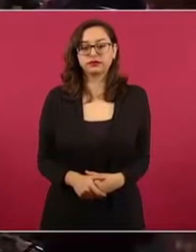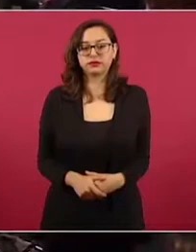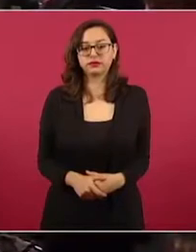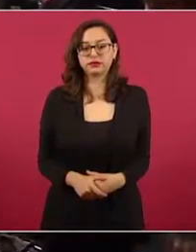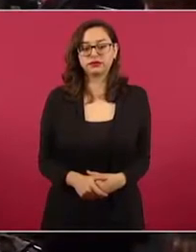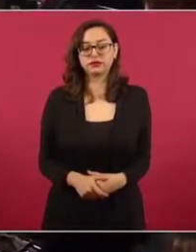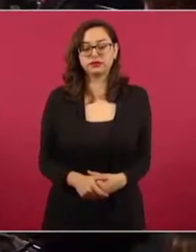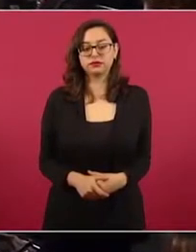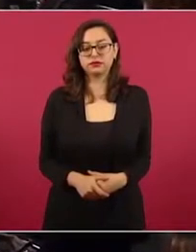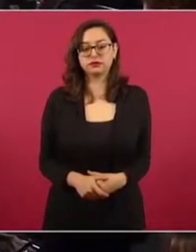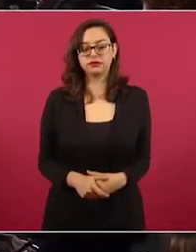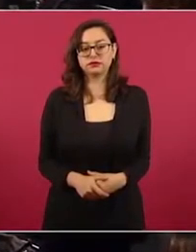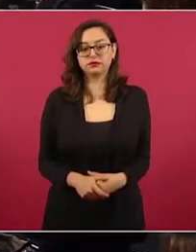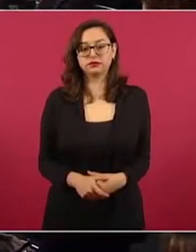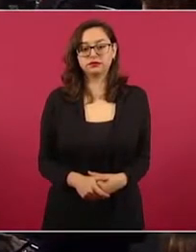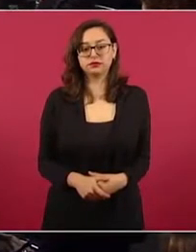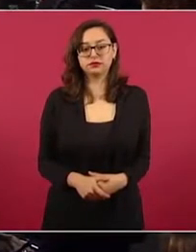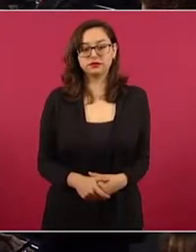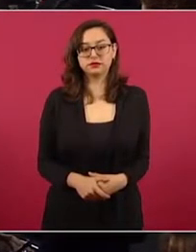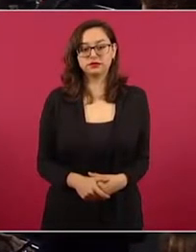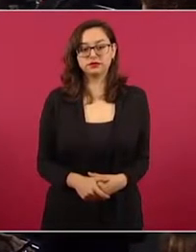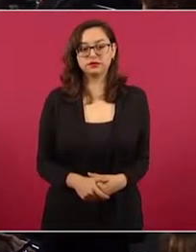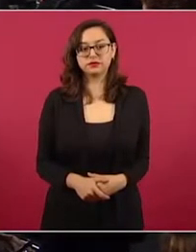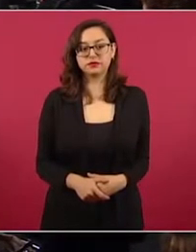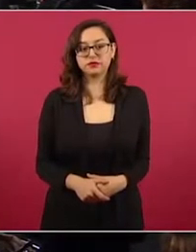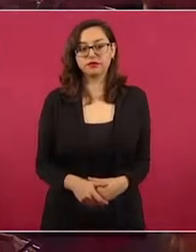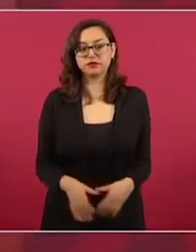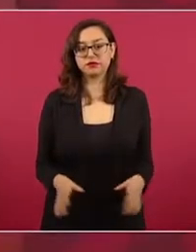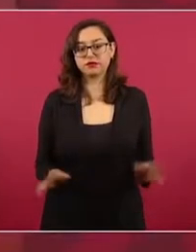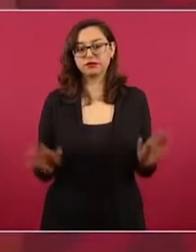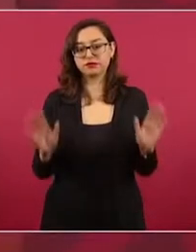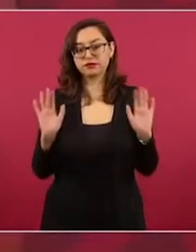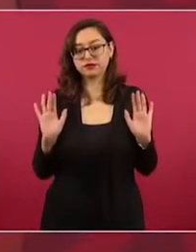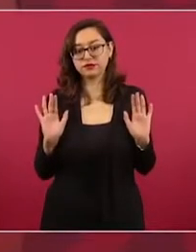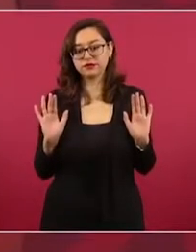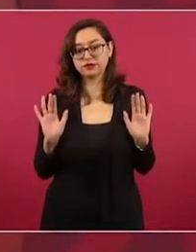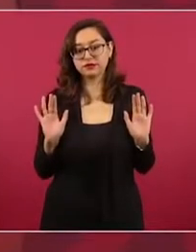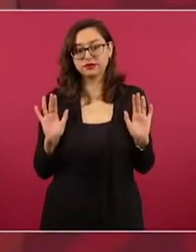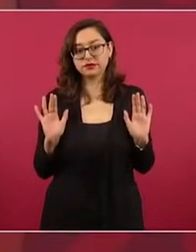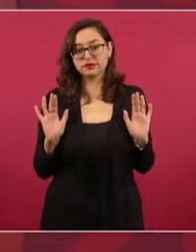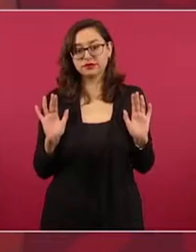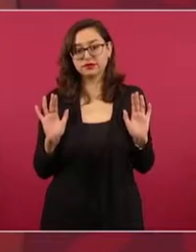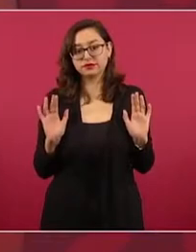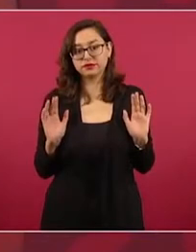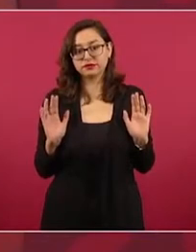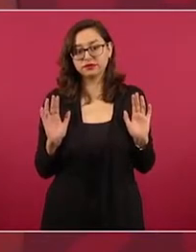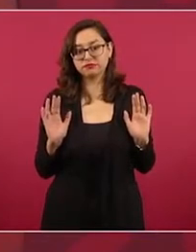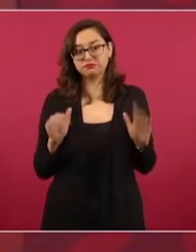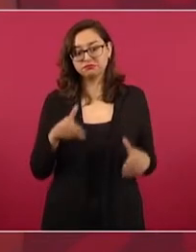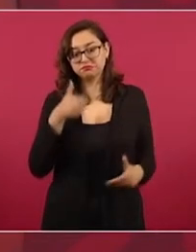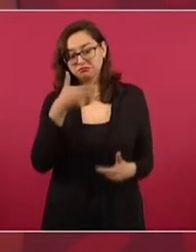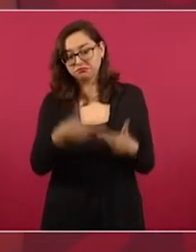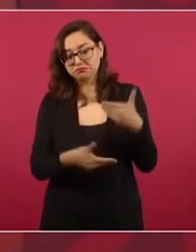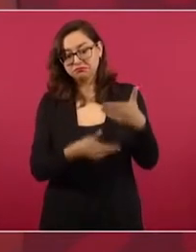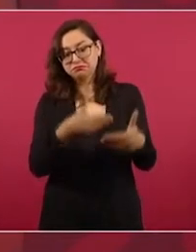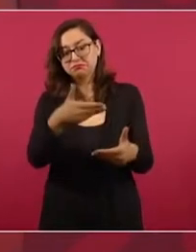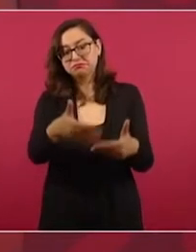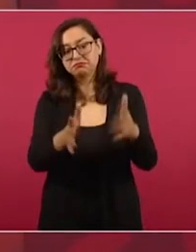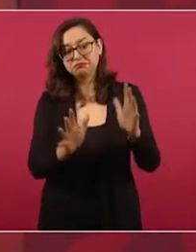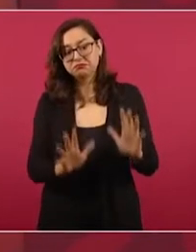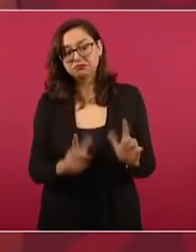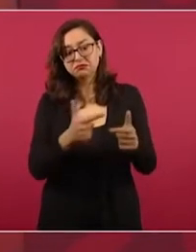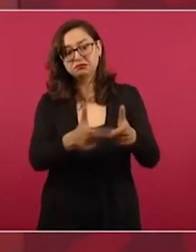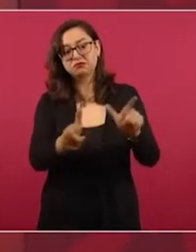afecten los partidos, que se consoliden, necesitamos